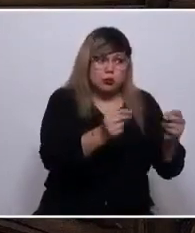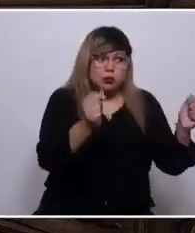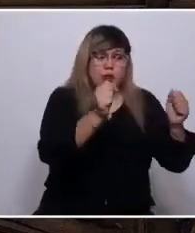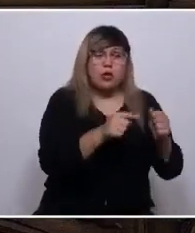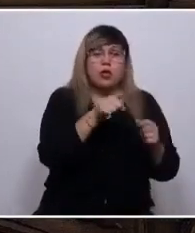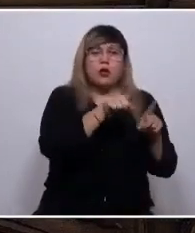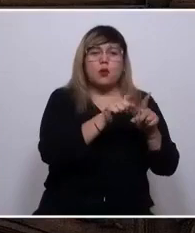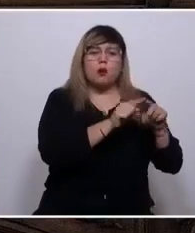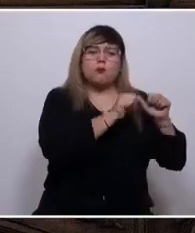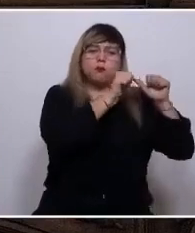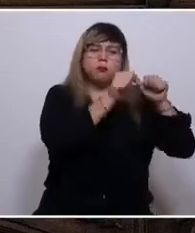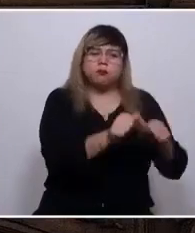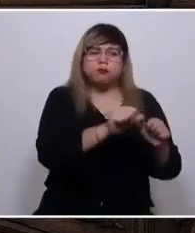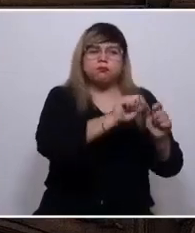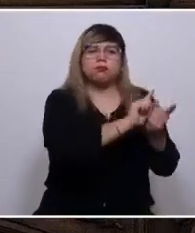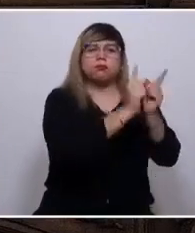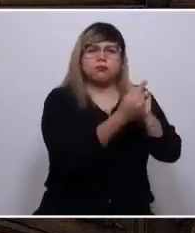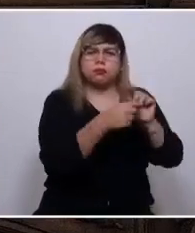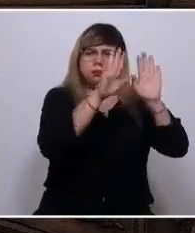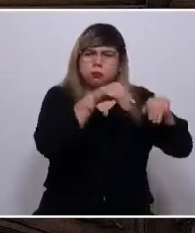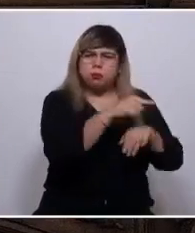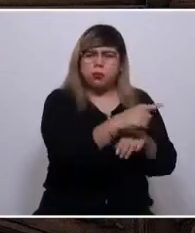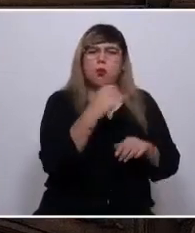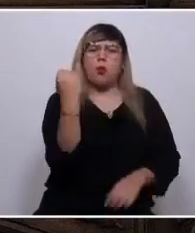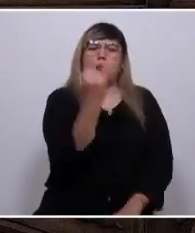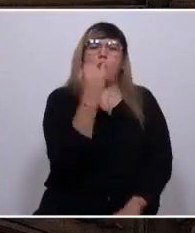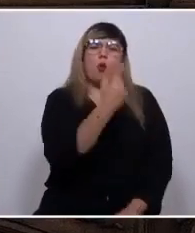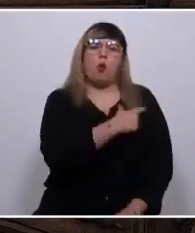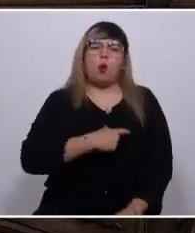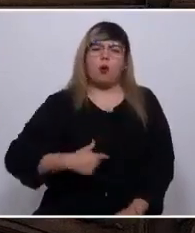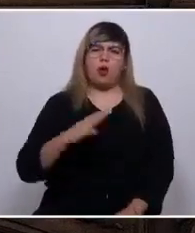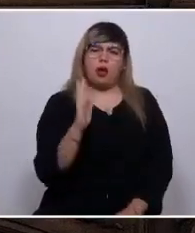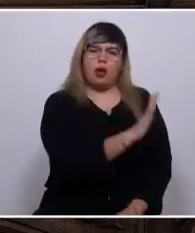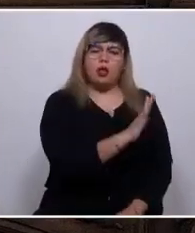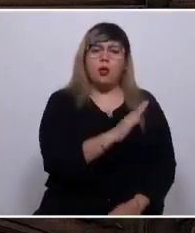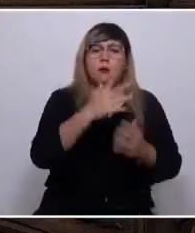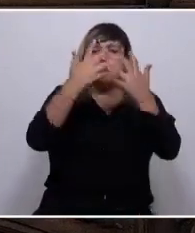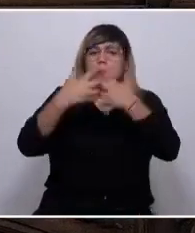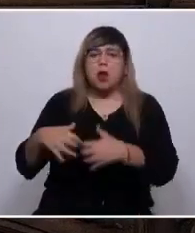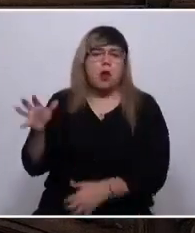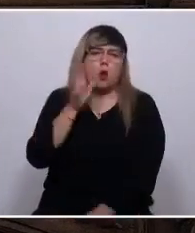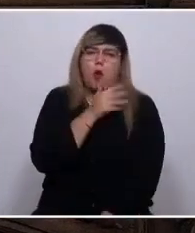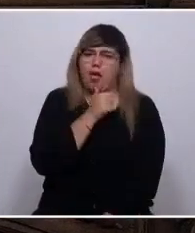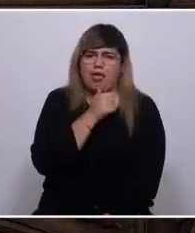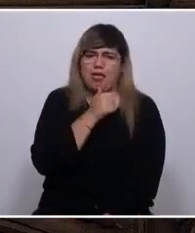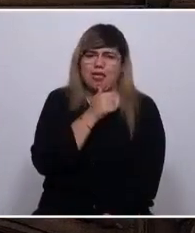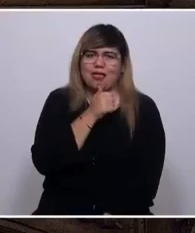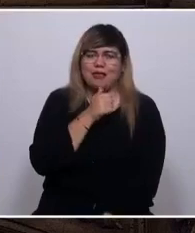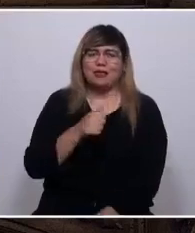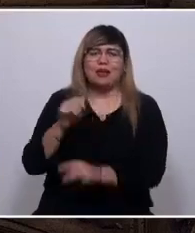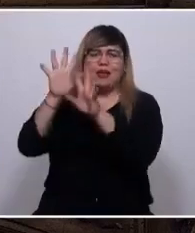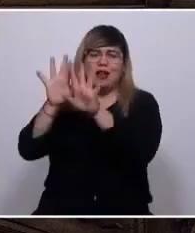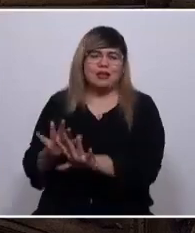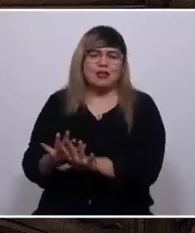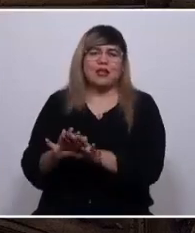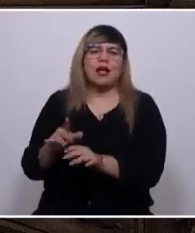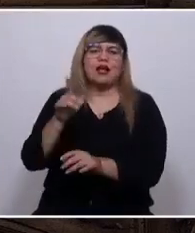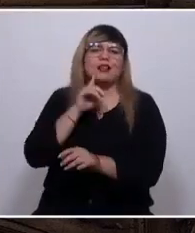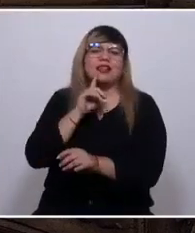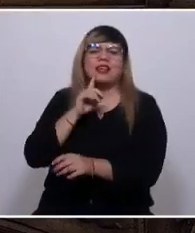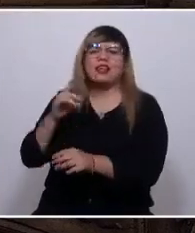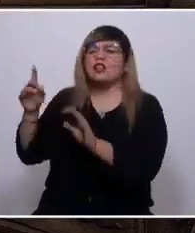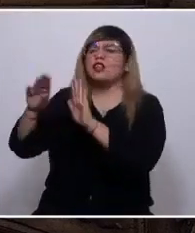mantenerse y modificarse a sí mismos, es decir, autogobernarse, mientras que las máquinas no poseen estas cualidades, sino que responden a instrucciones